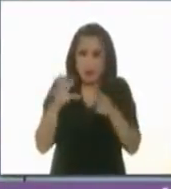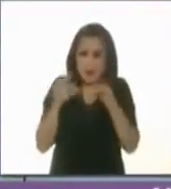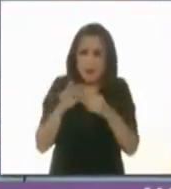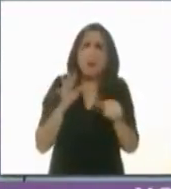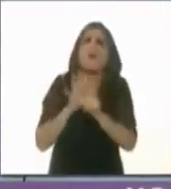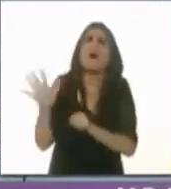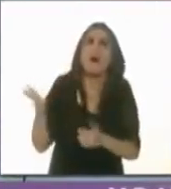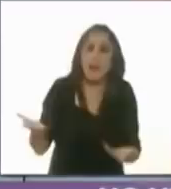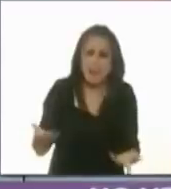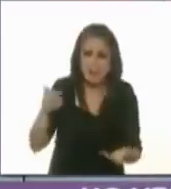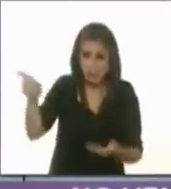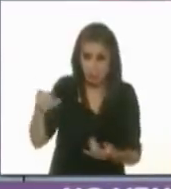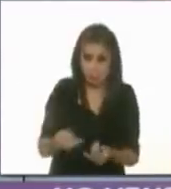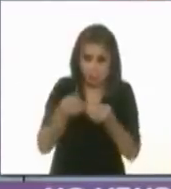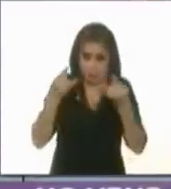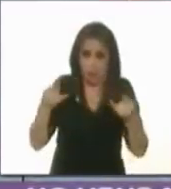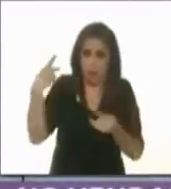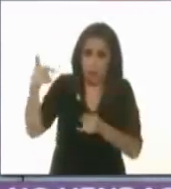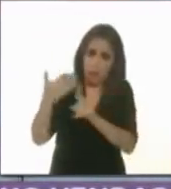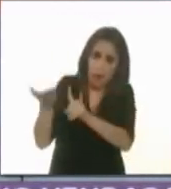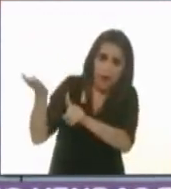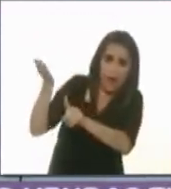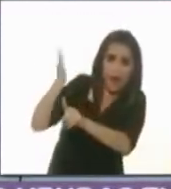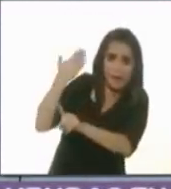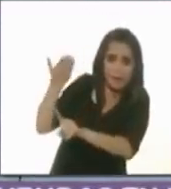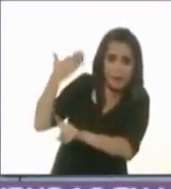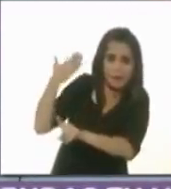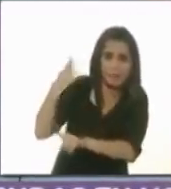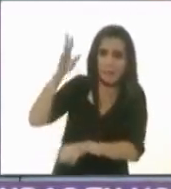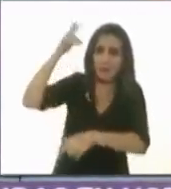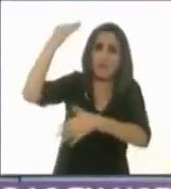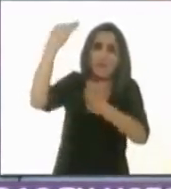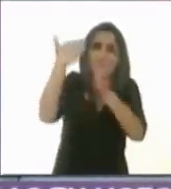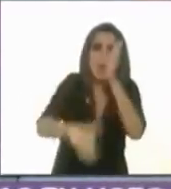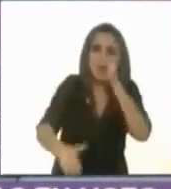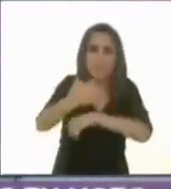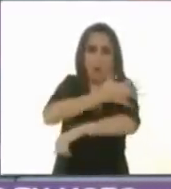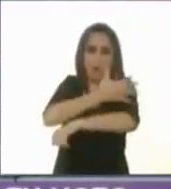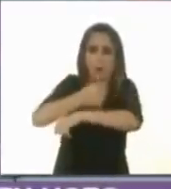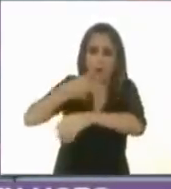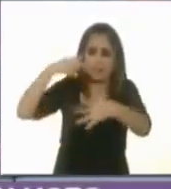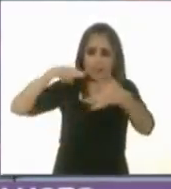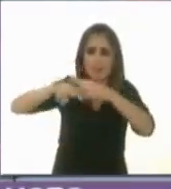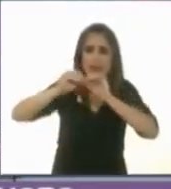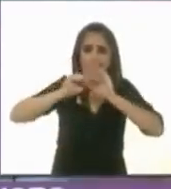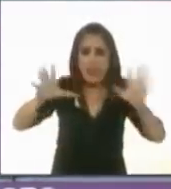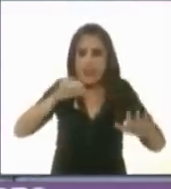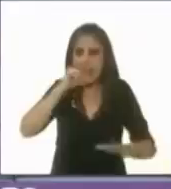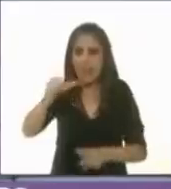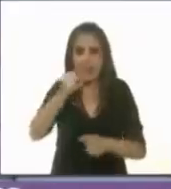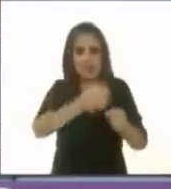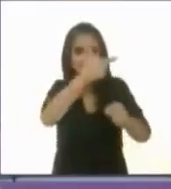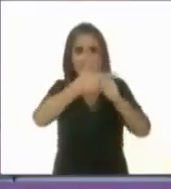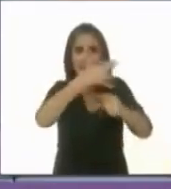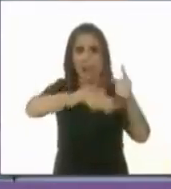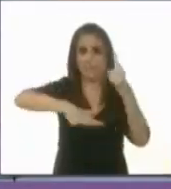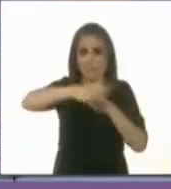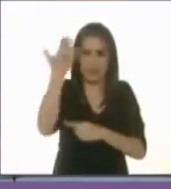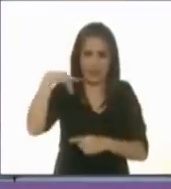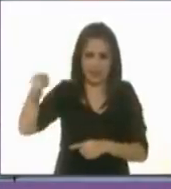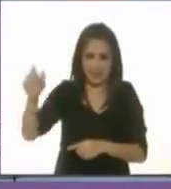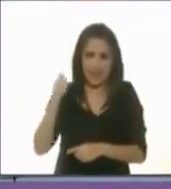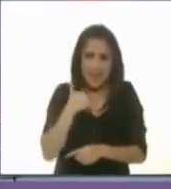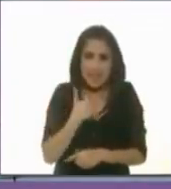¿De la historia que has dejado detrás de ti? ¿De falta de transparencia como secretaria del Medio Ambiente? ¿De falta de